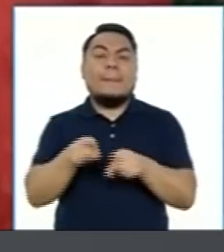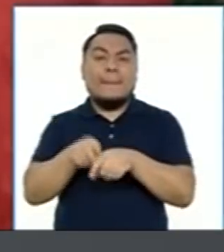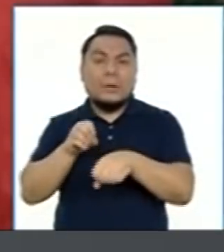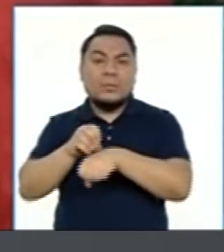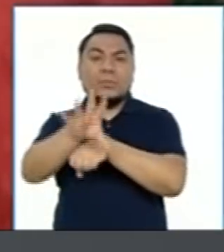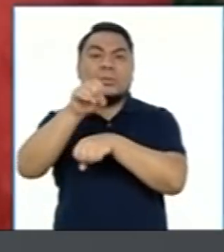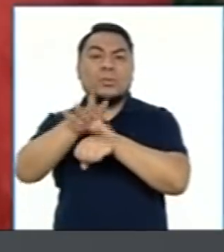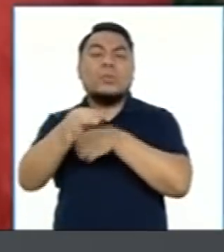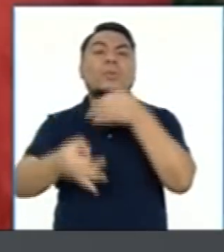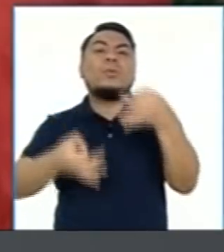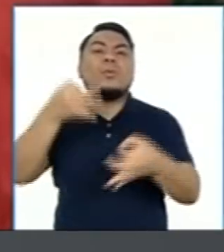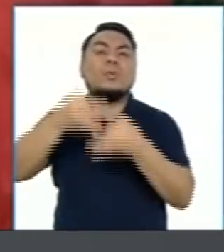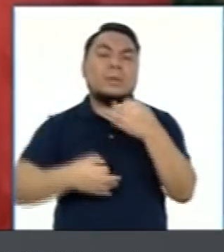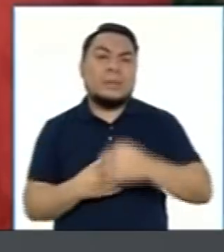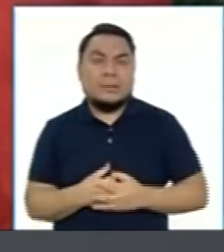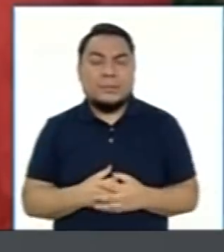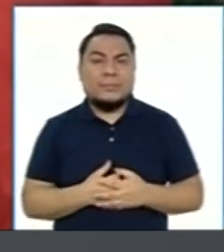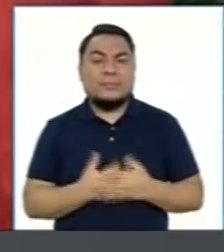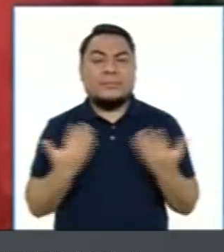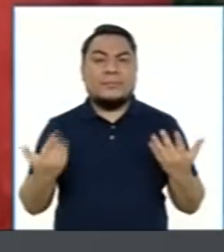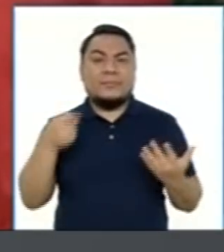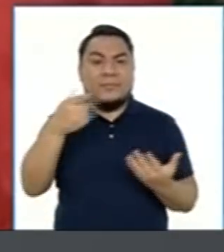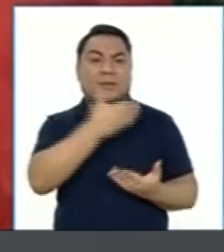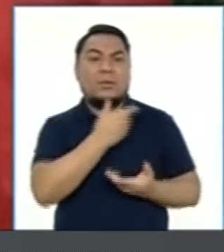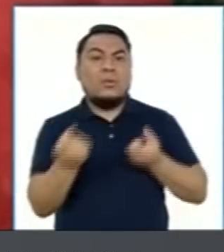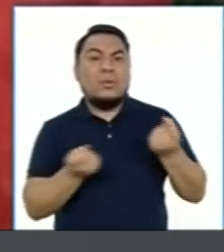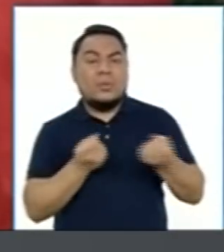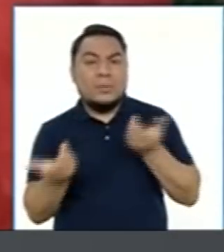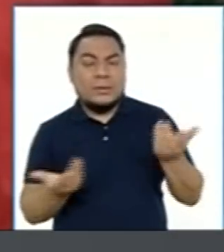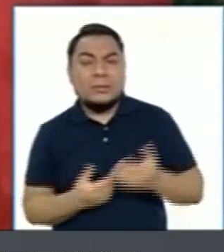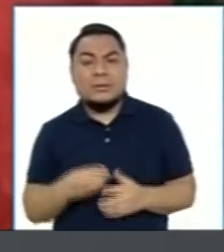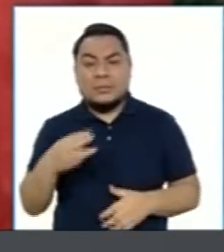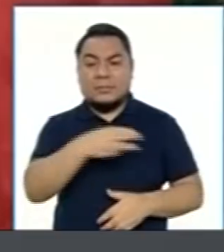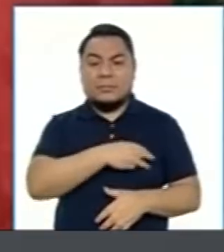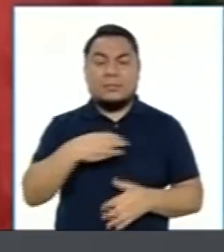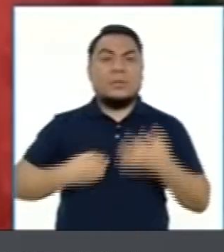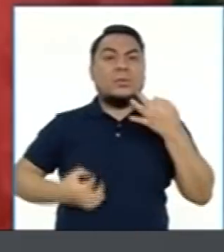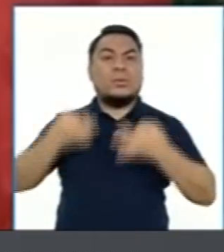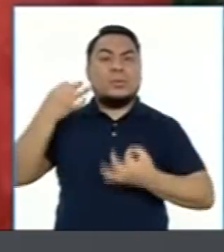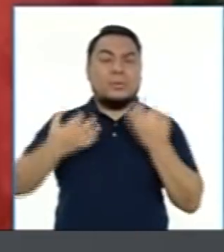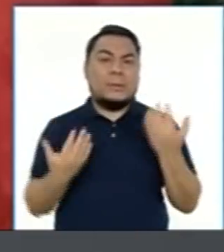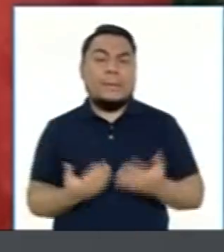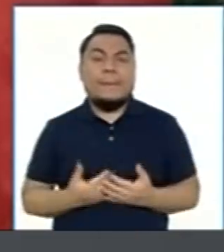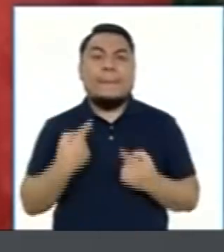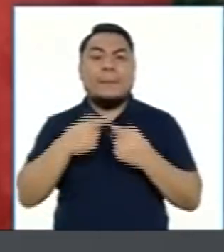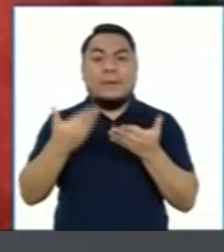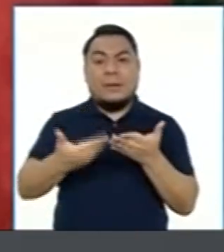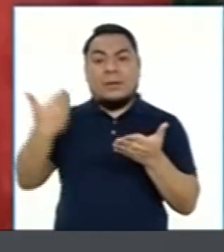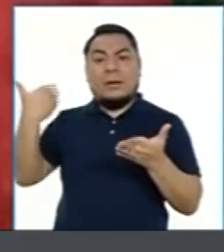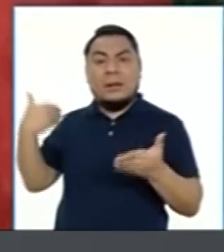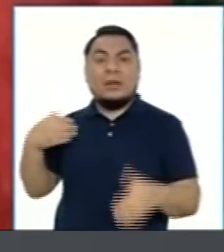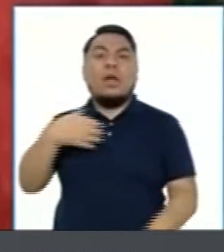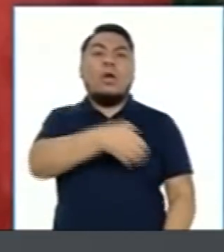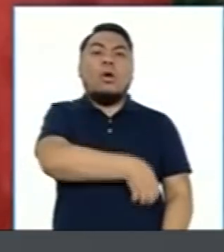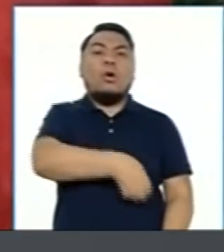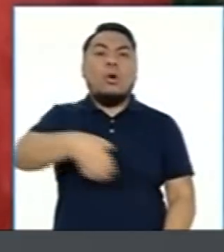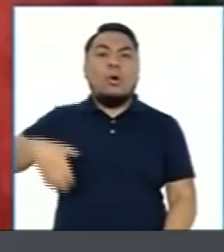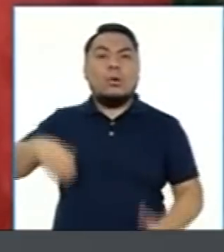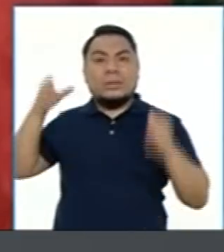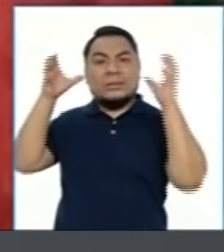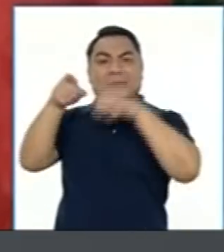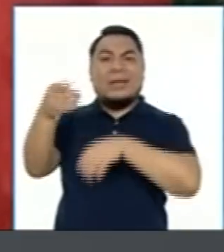jurídico del gobierno. Ministro de Justicia. Pero antes ha sido congresista.